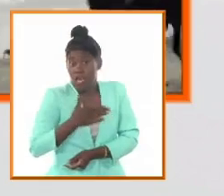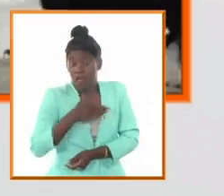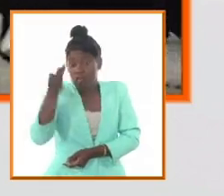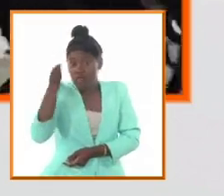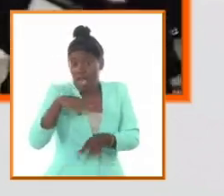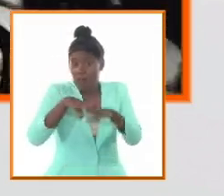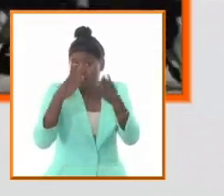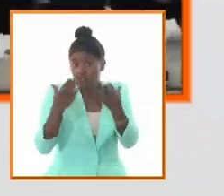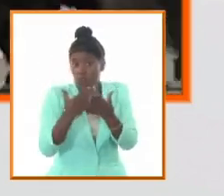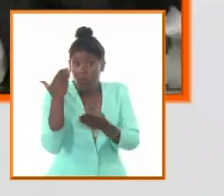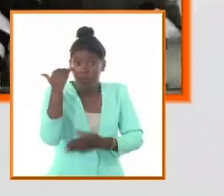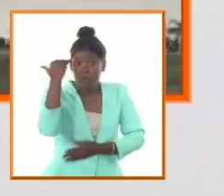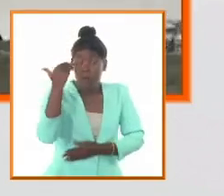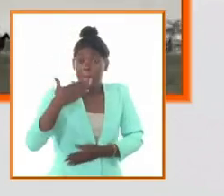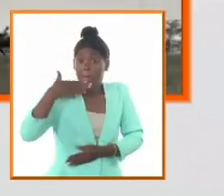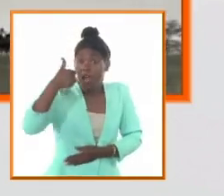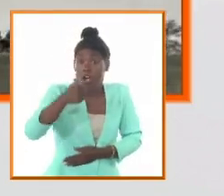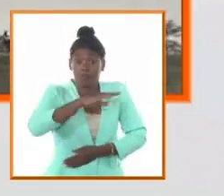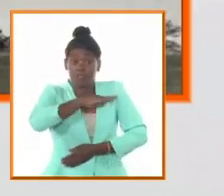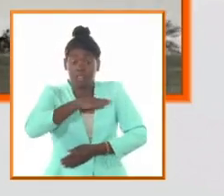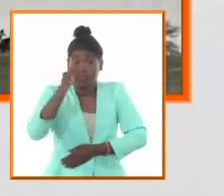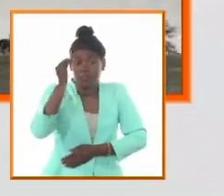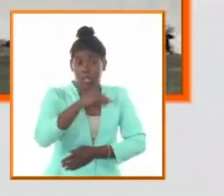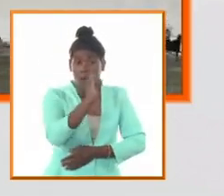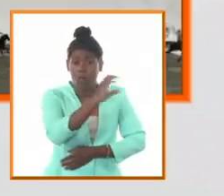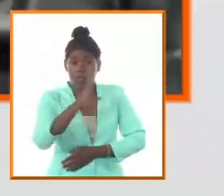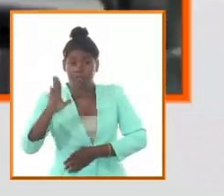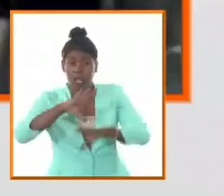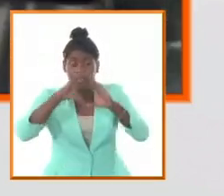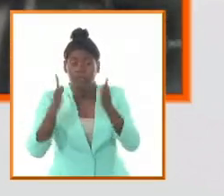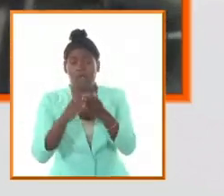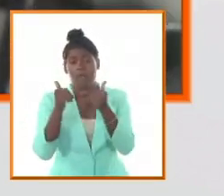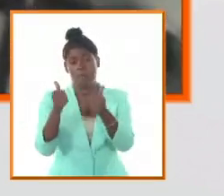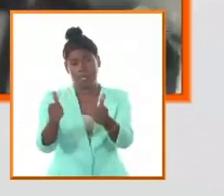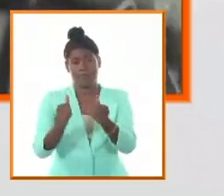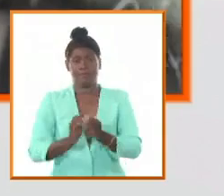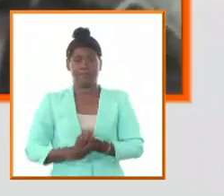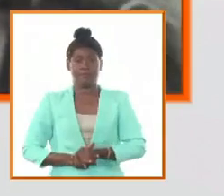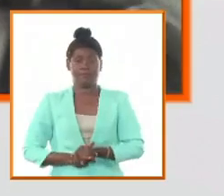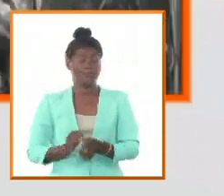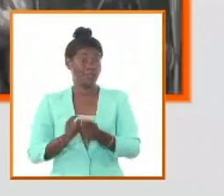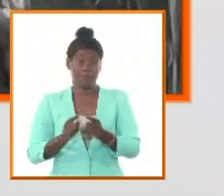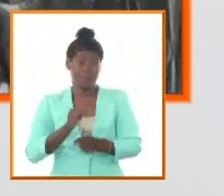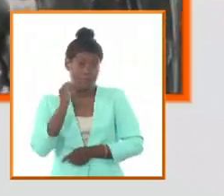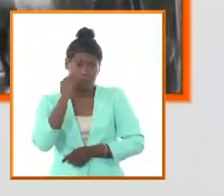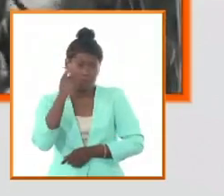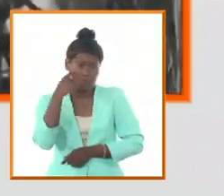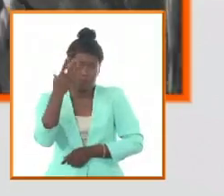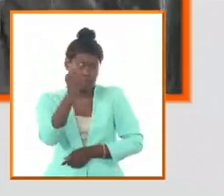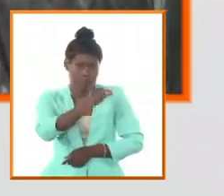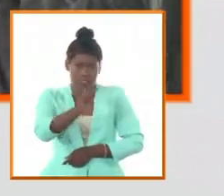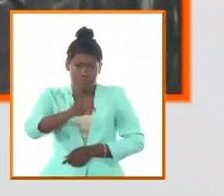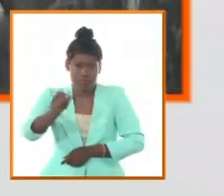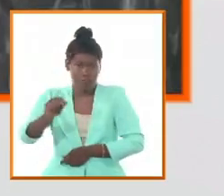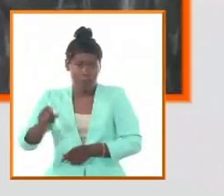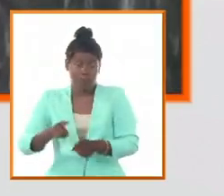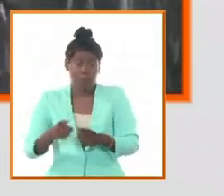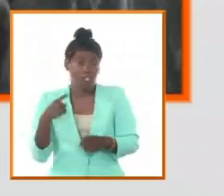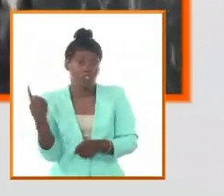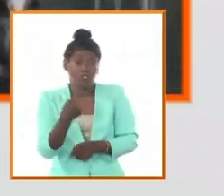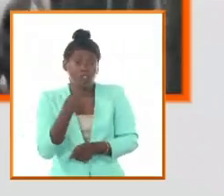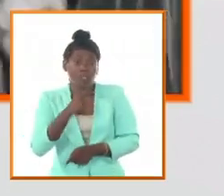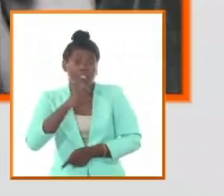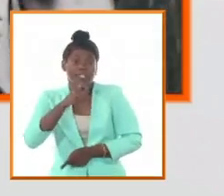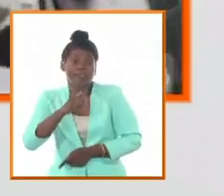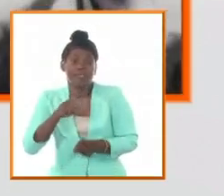además una capacidad militar importante probablemente fue el más importante de estos hombres que venía del mundo civil